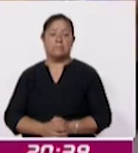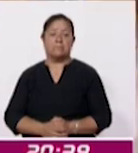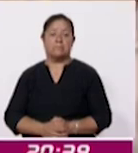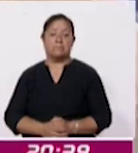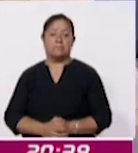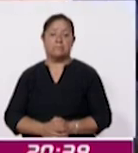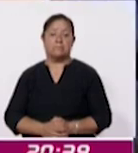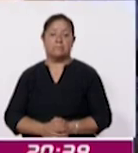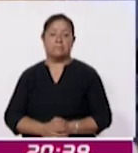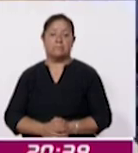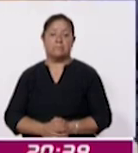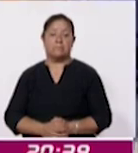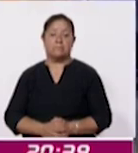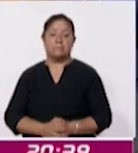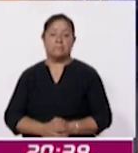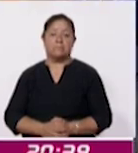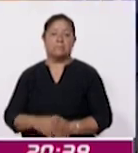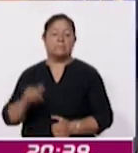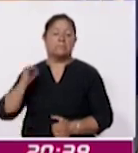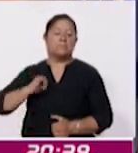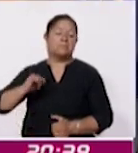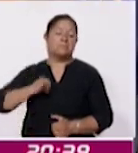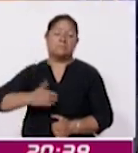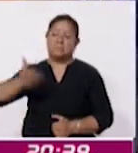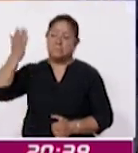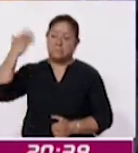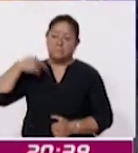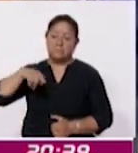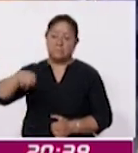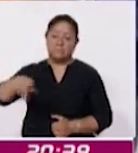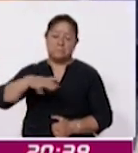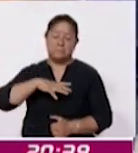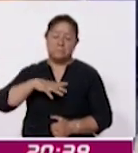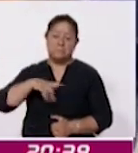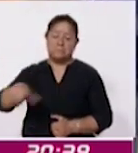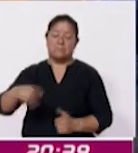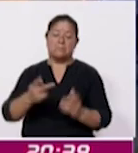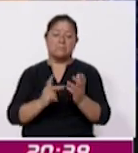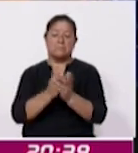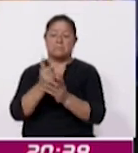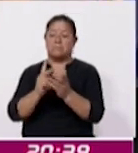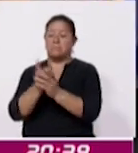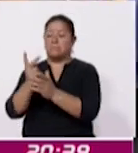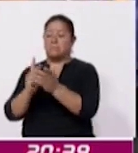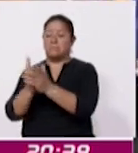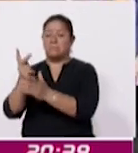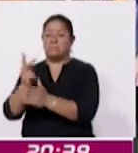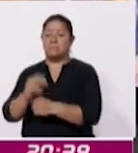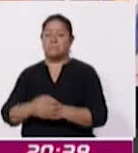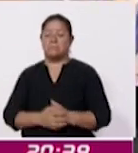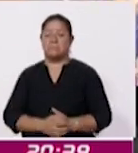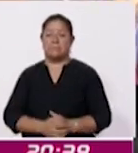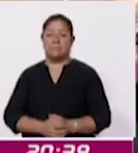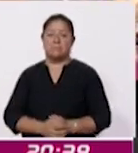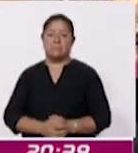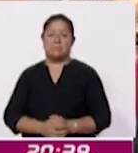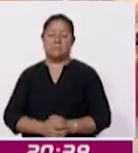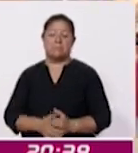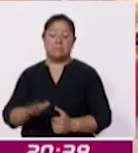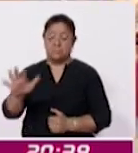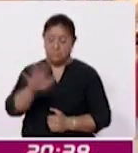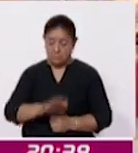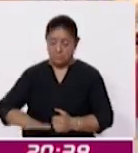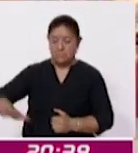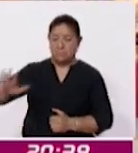los ancestrales elefantes de la fauna que pobló esa región